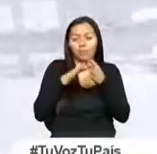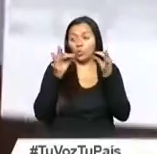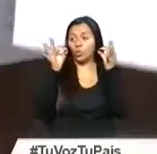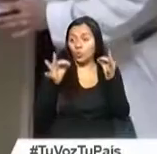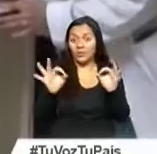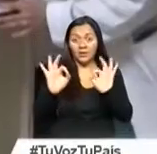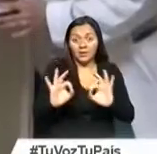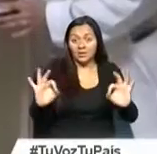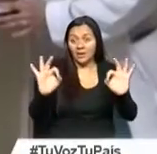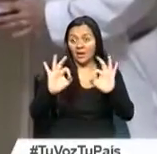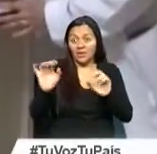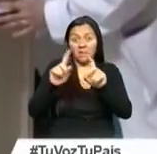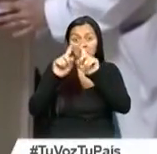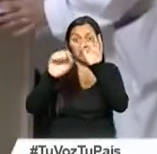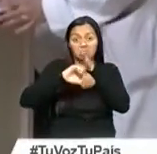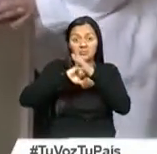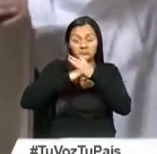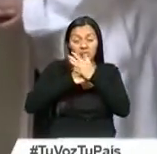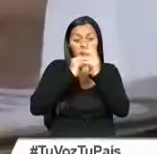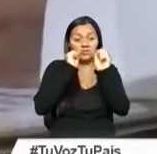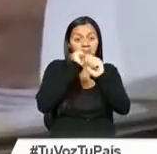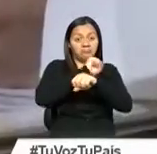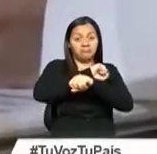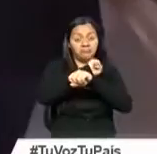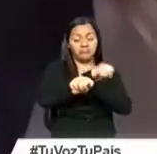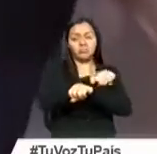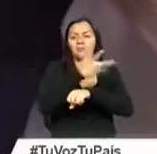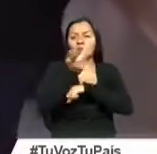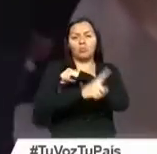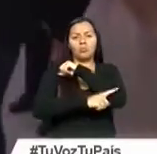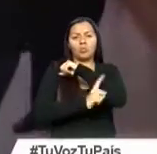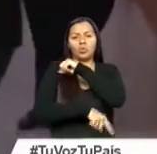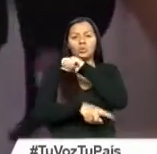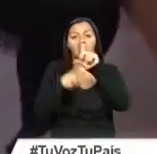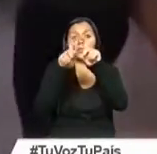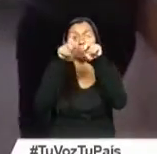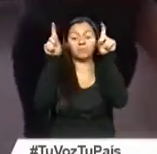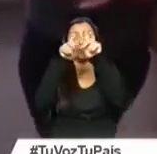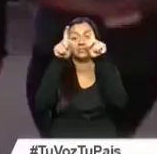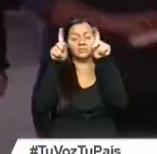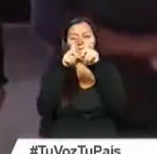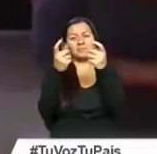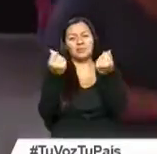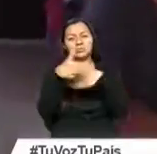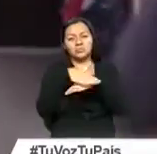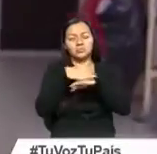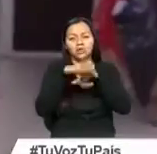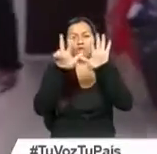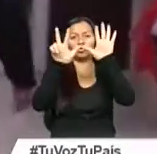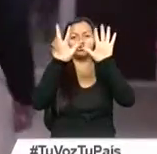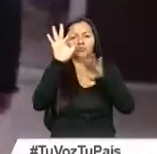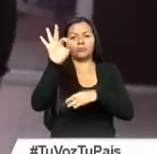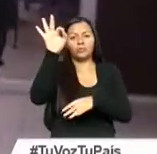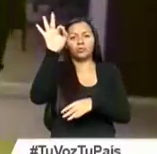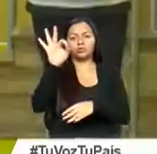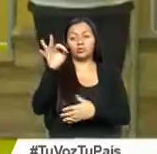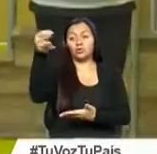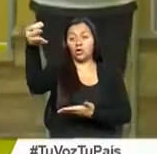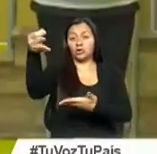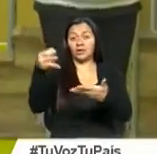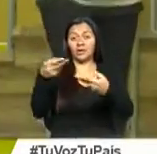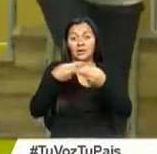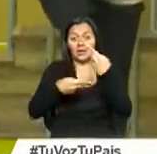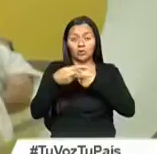las disposiciones de la autoridad, las multas a las empresas podrían llegar hasta un monto equivalente a 8% del volumen total de